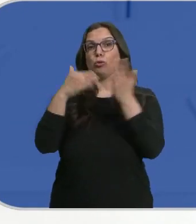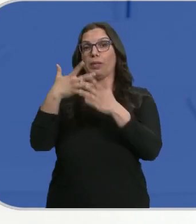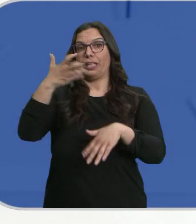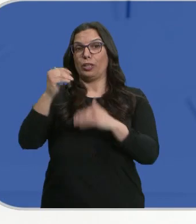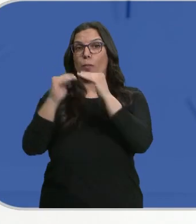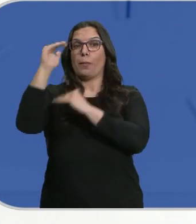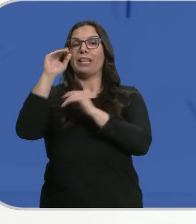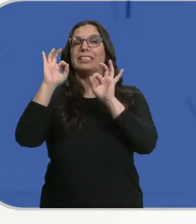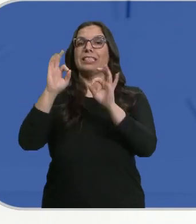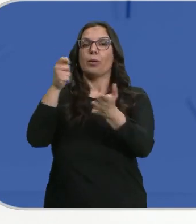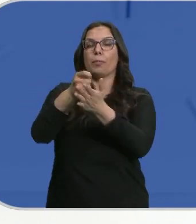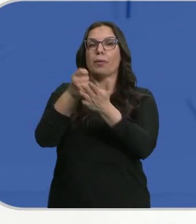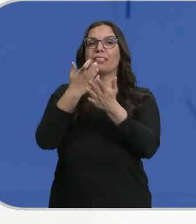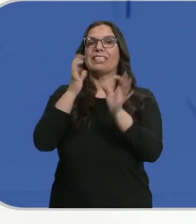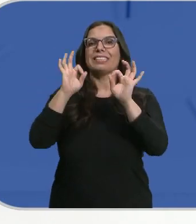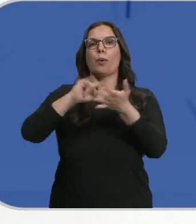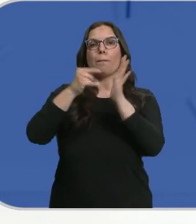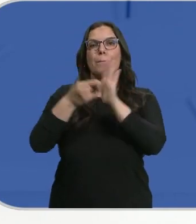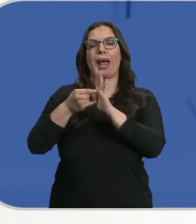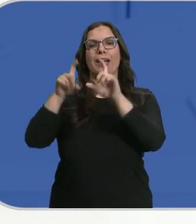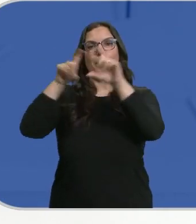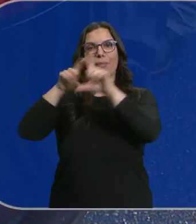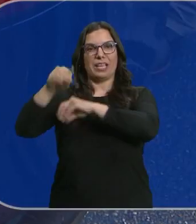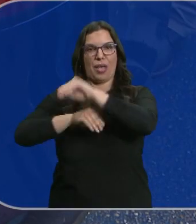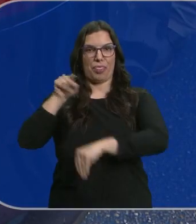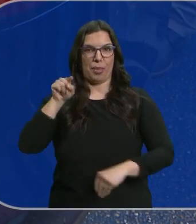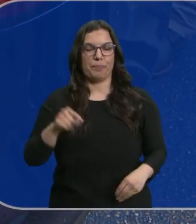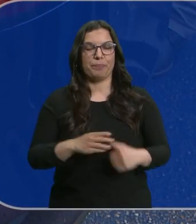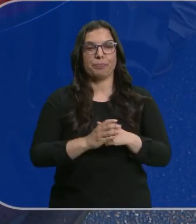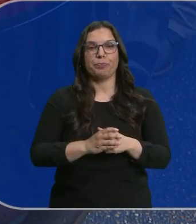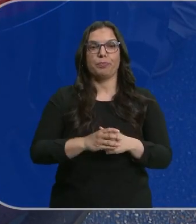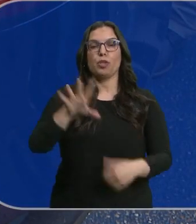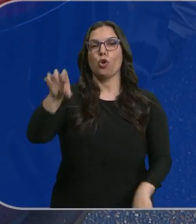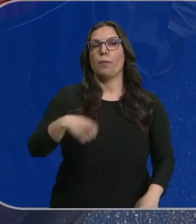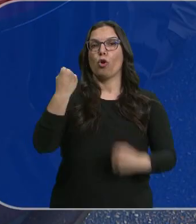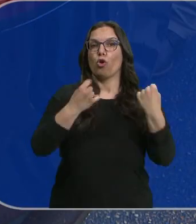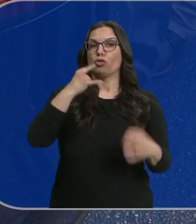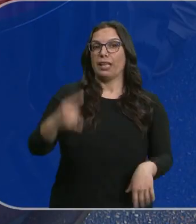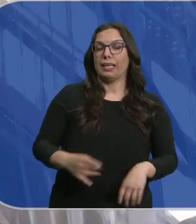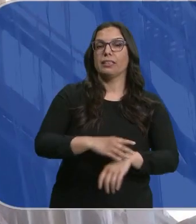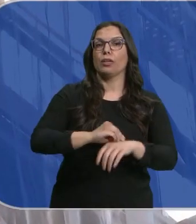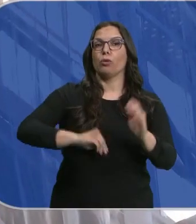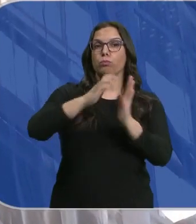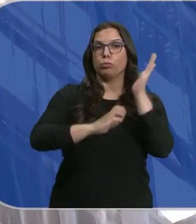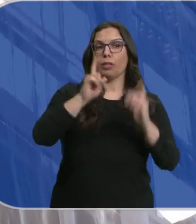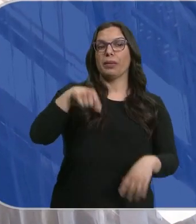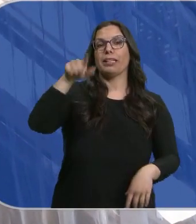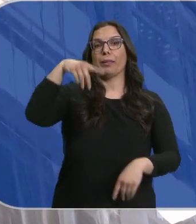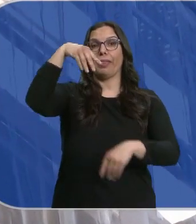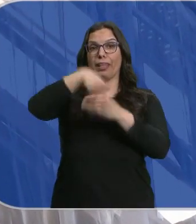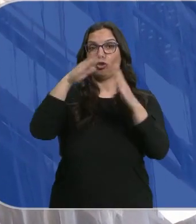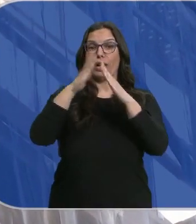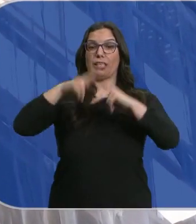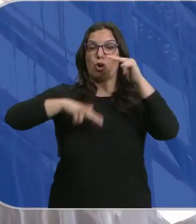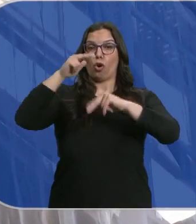la aportación si es a un plan de empleo, si es la empresa en que te contribuye. La compra de un vehículo eléctrico deduce y las obras en casa